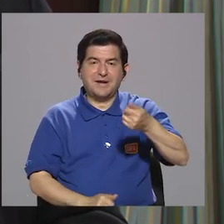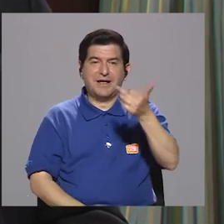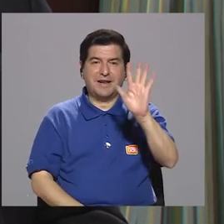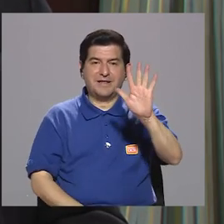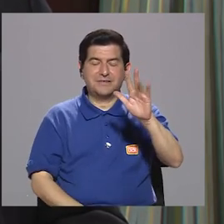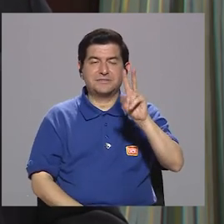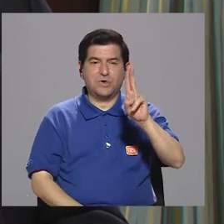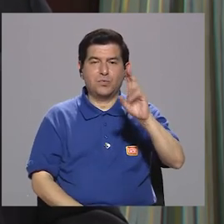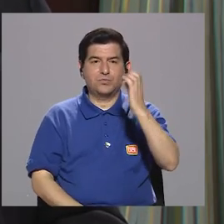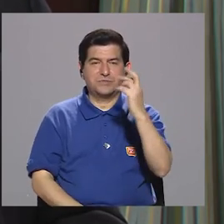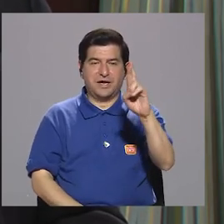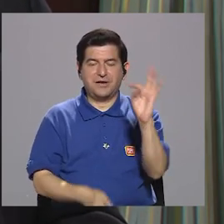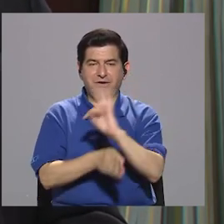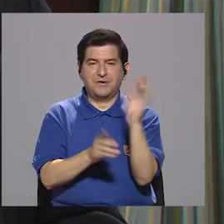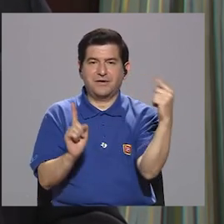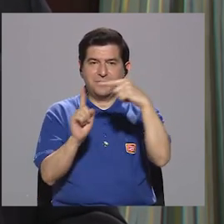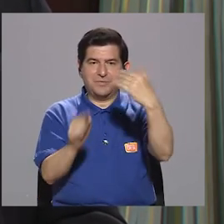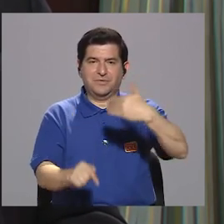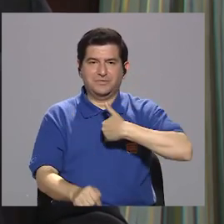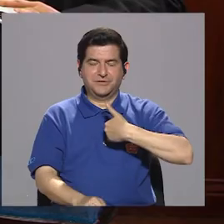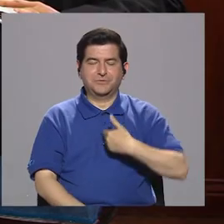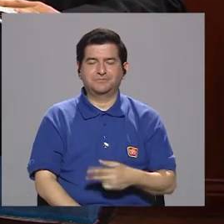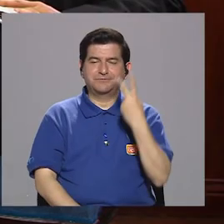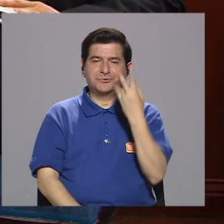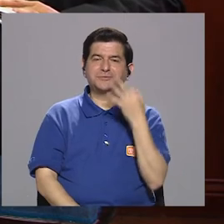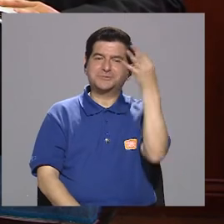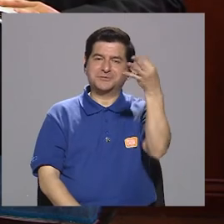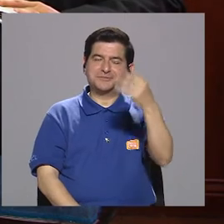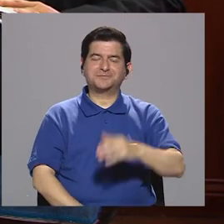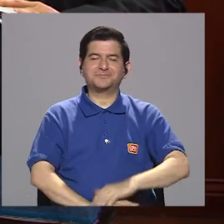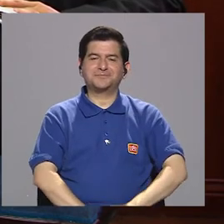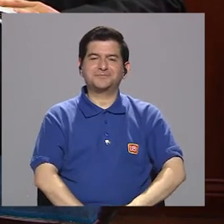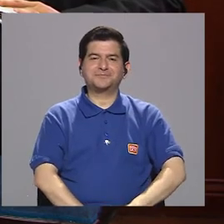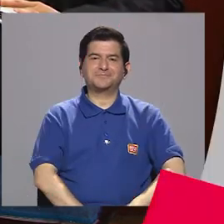15, Universidad de Costa Rica, donde hacemos Televisión con Sentido. Hasta luego. Gracias.